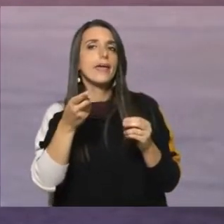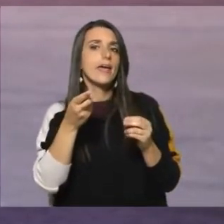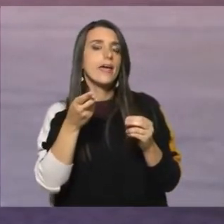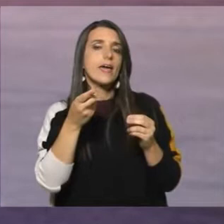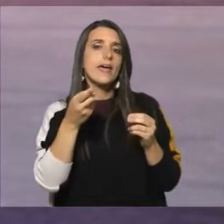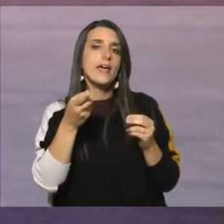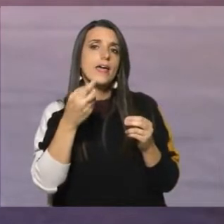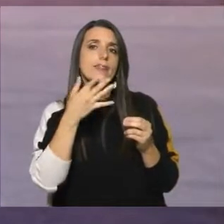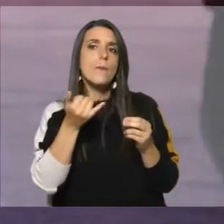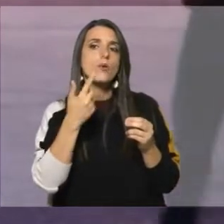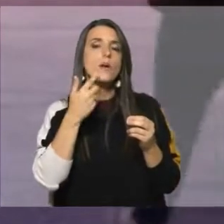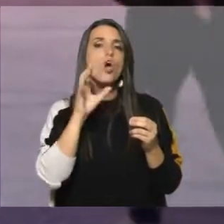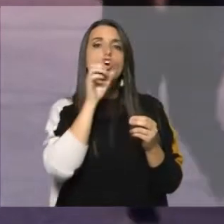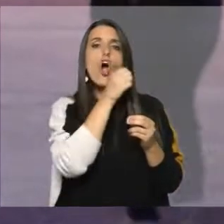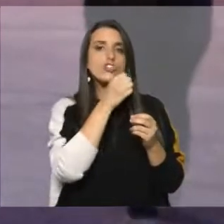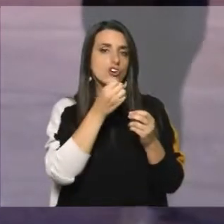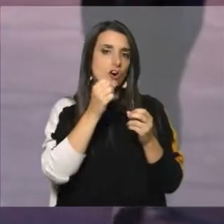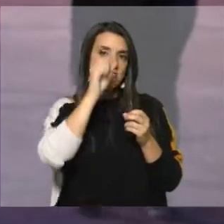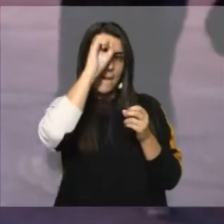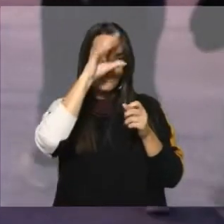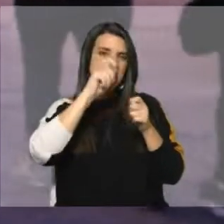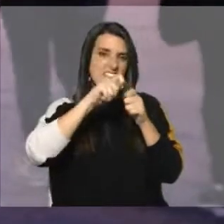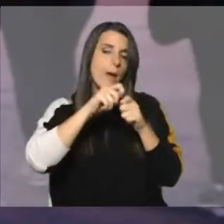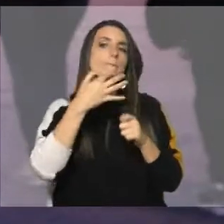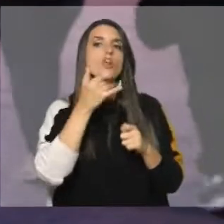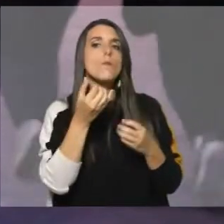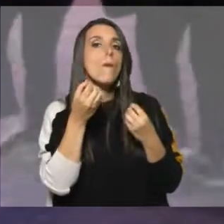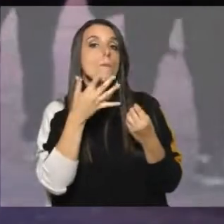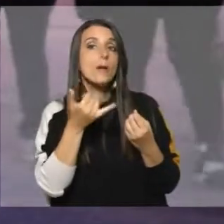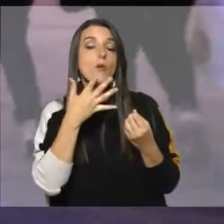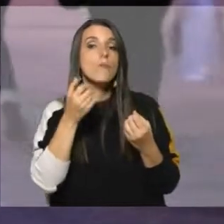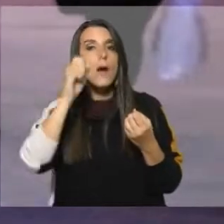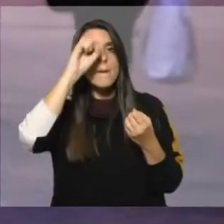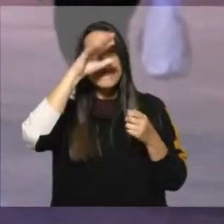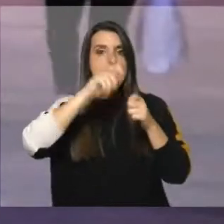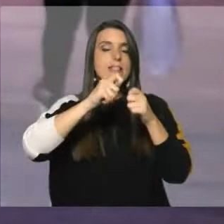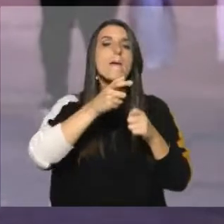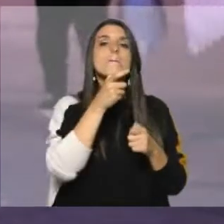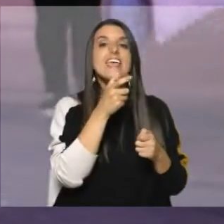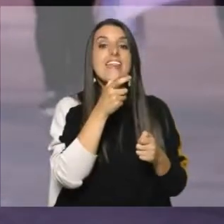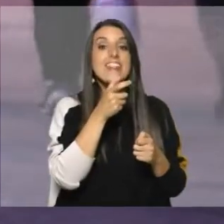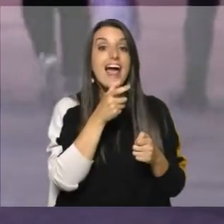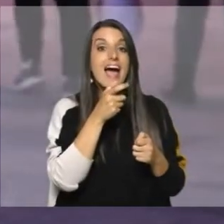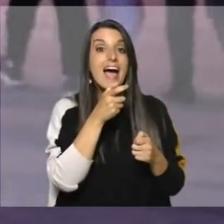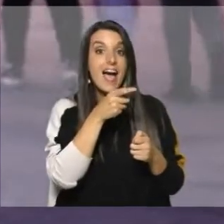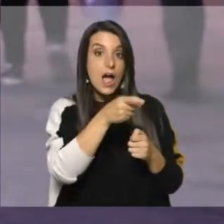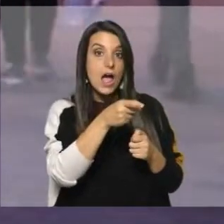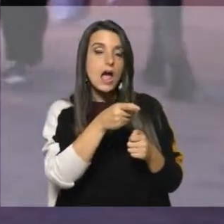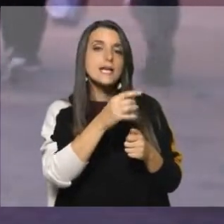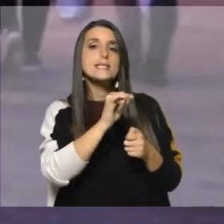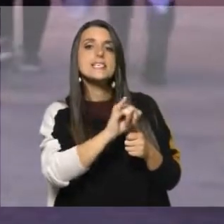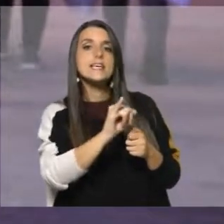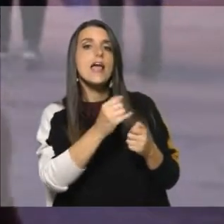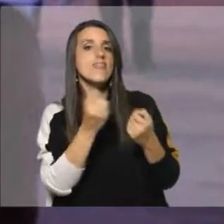con lo que tiene que ver con el Código de Minería, dado que la explotación de la piedra allí está otorgada para